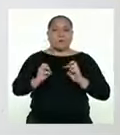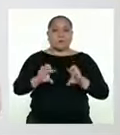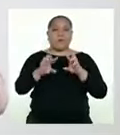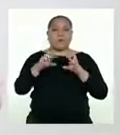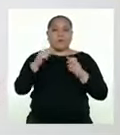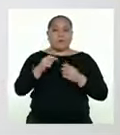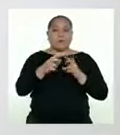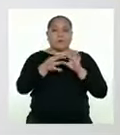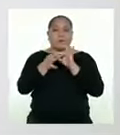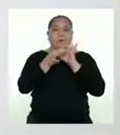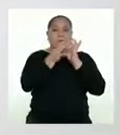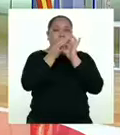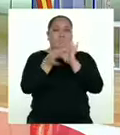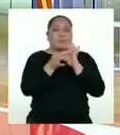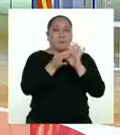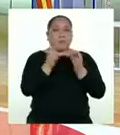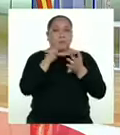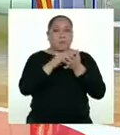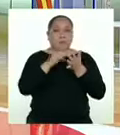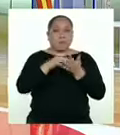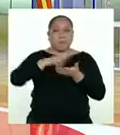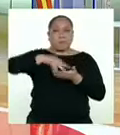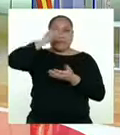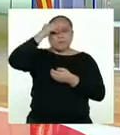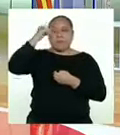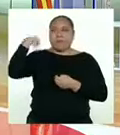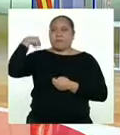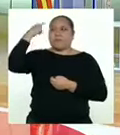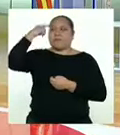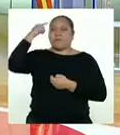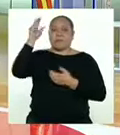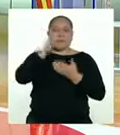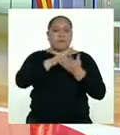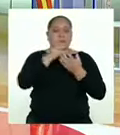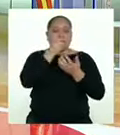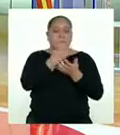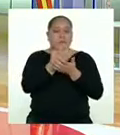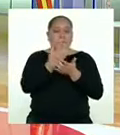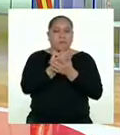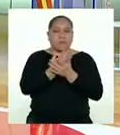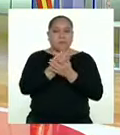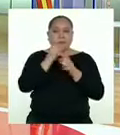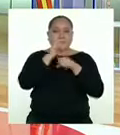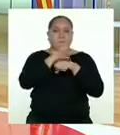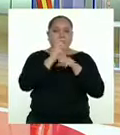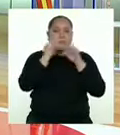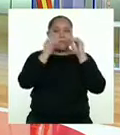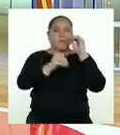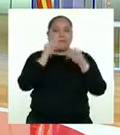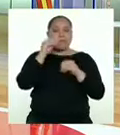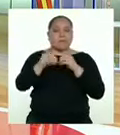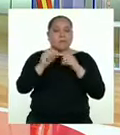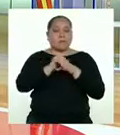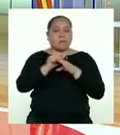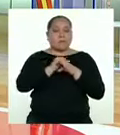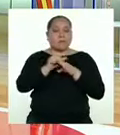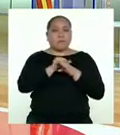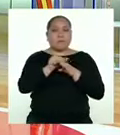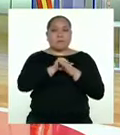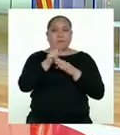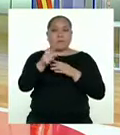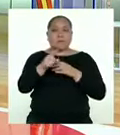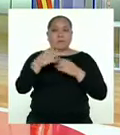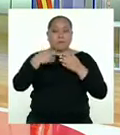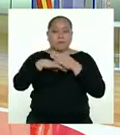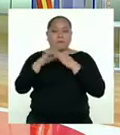unirse más y aprender. Creo que hemos leído muy buenos consejos que podemos poner en práctica en nuestra casa para así evitar